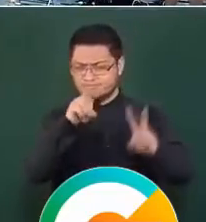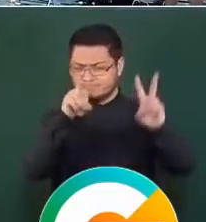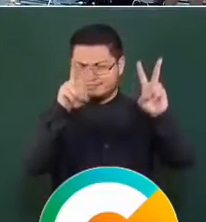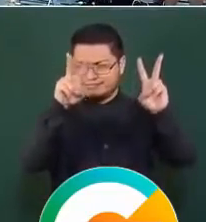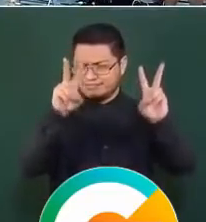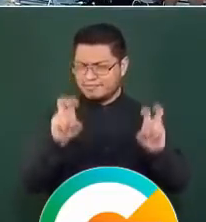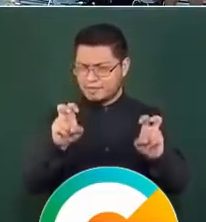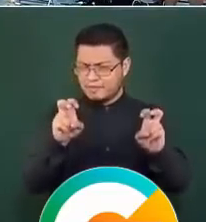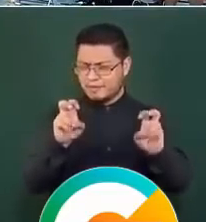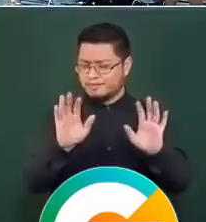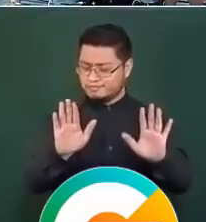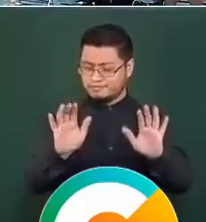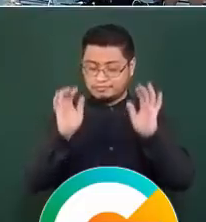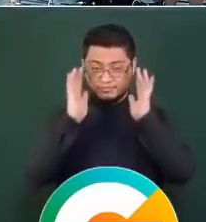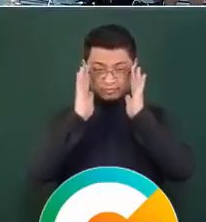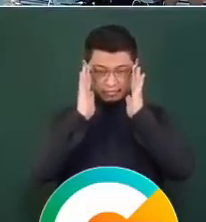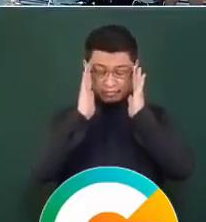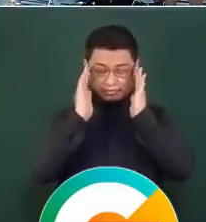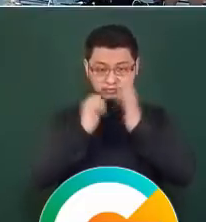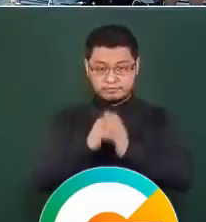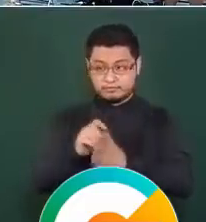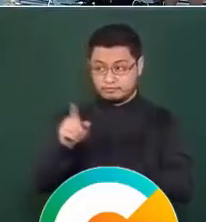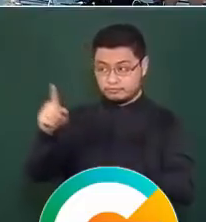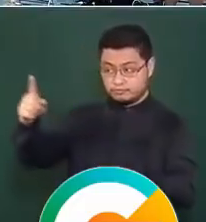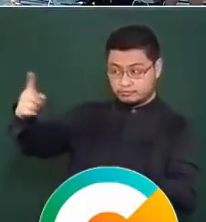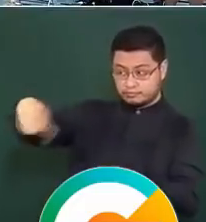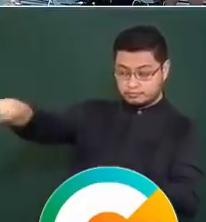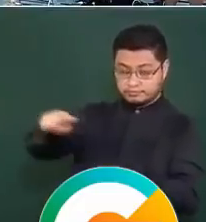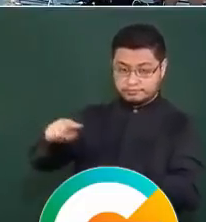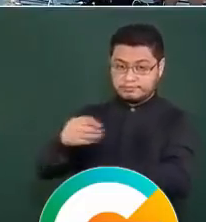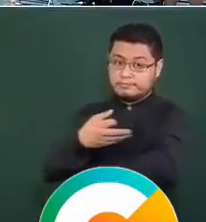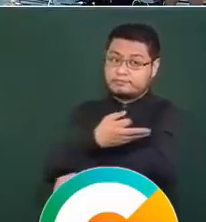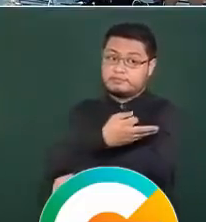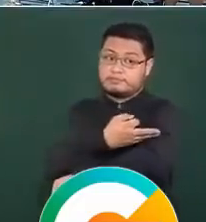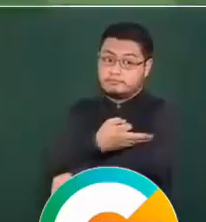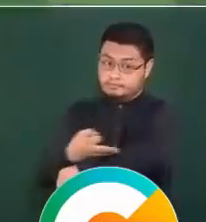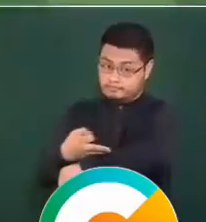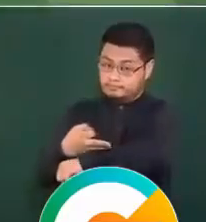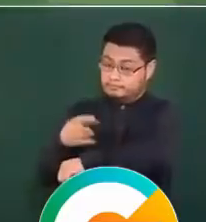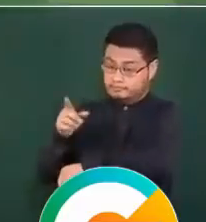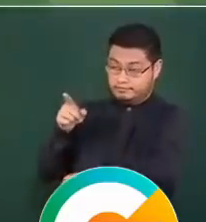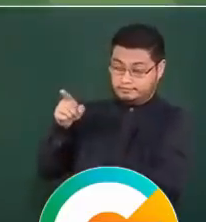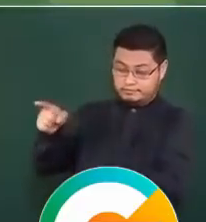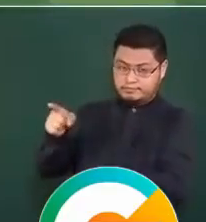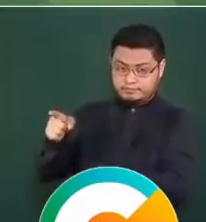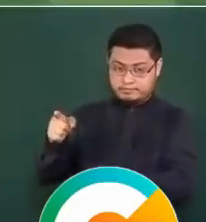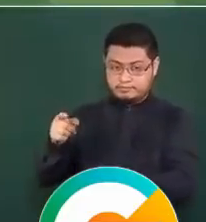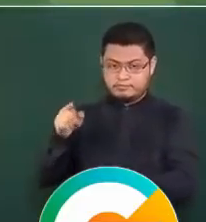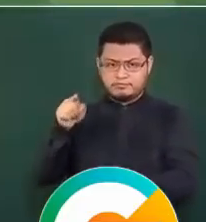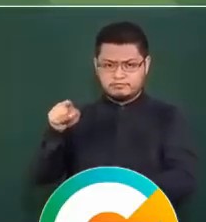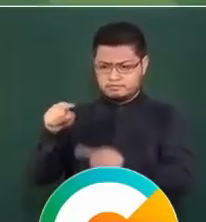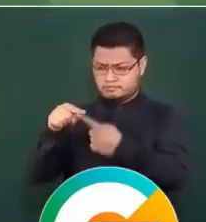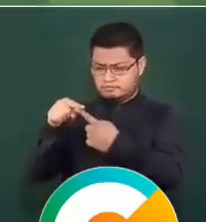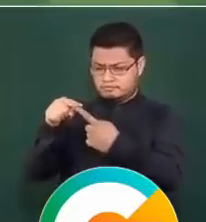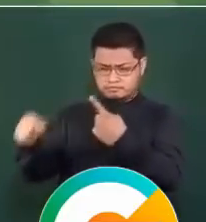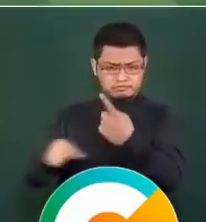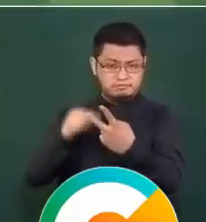si la familia del señor Aburto y él mismo